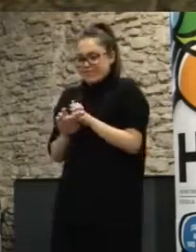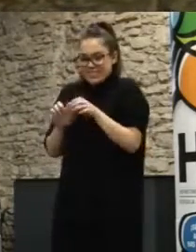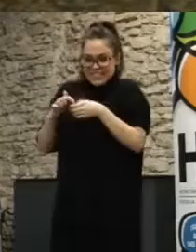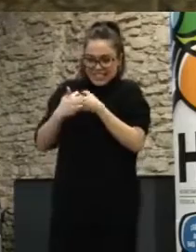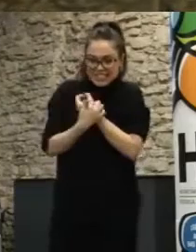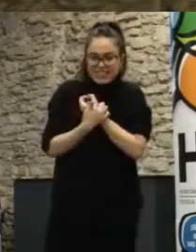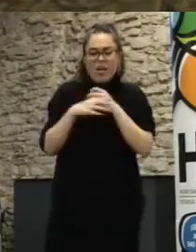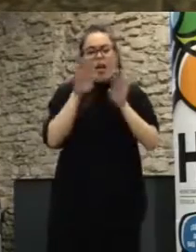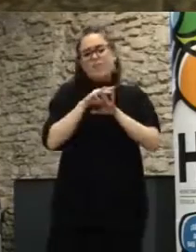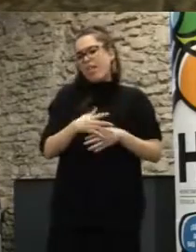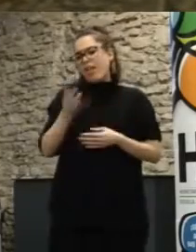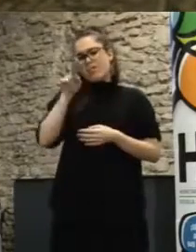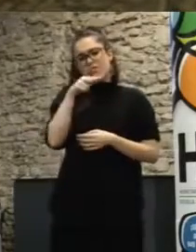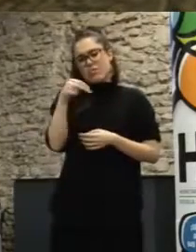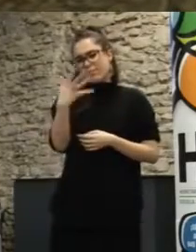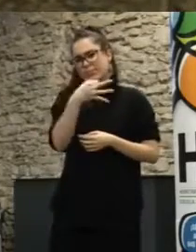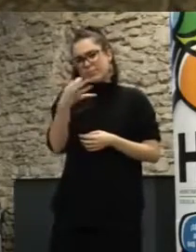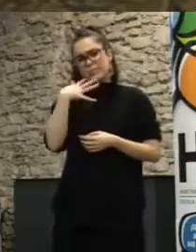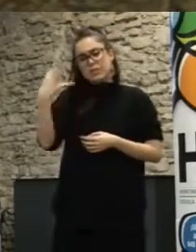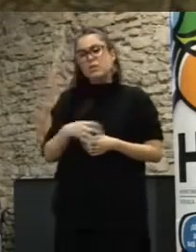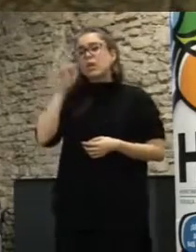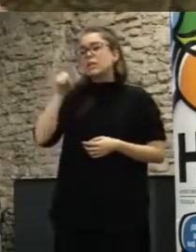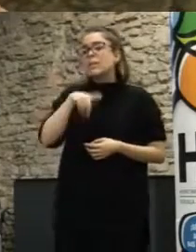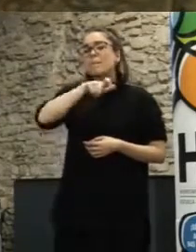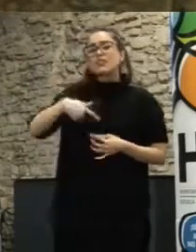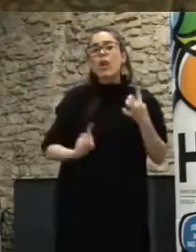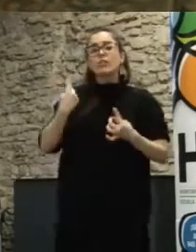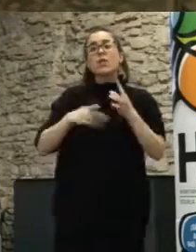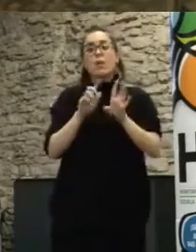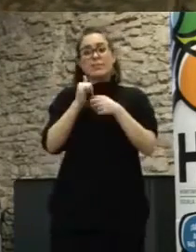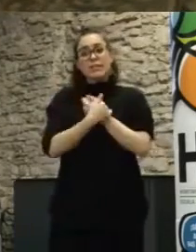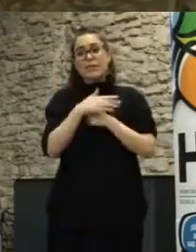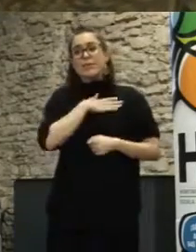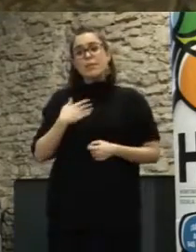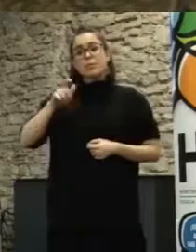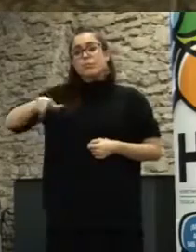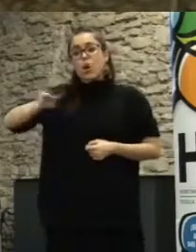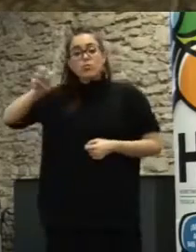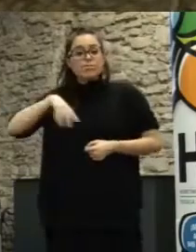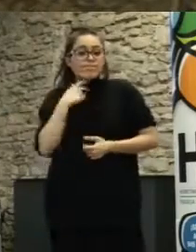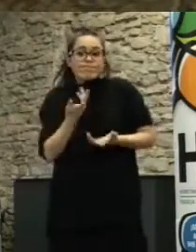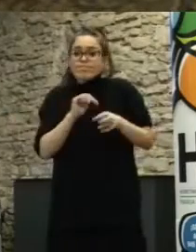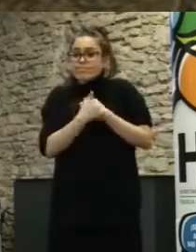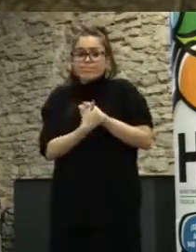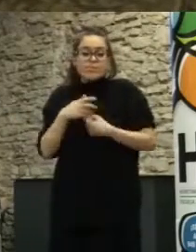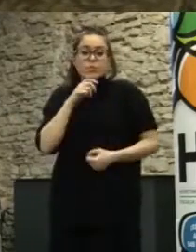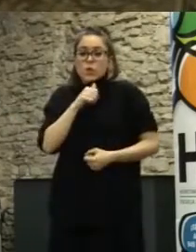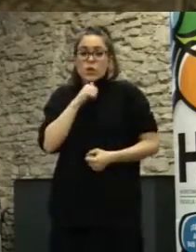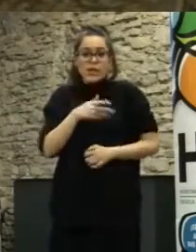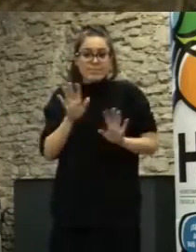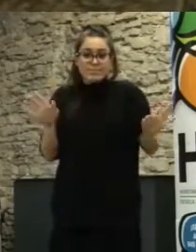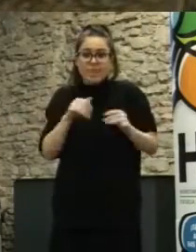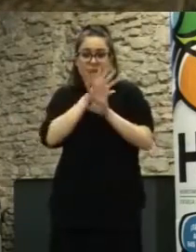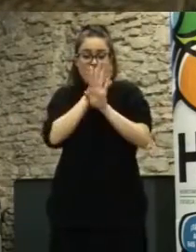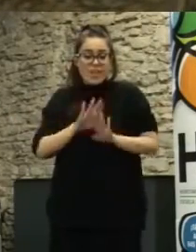igual que hay gente más implicada y que quiere participar pues hay otros muchos que no quieren participar eso pasa lo mismo en el sector público la idea es